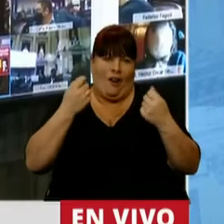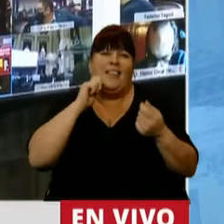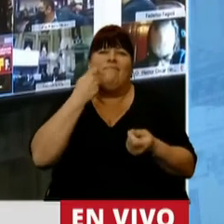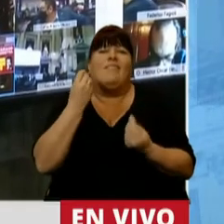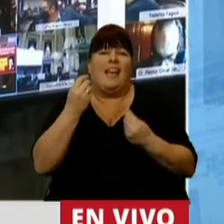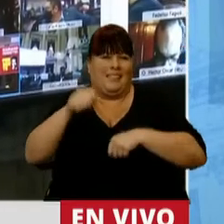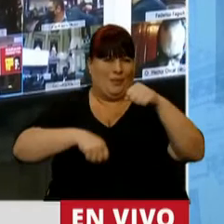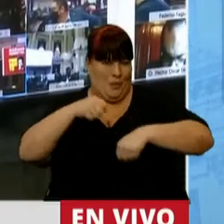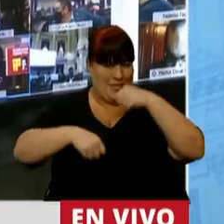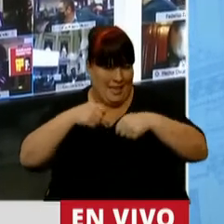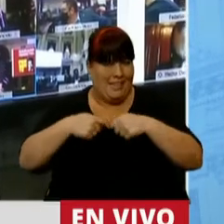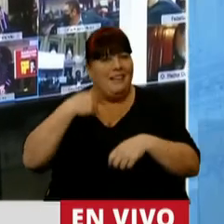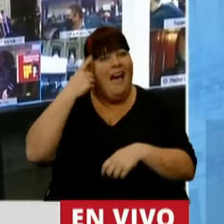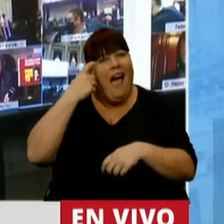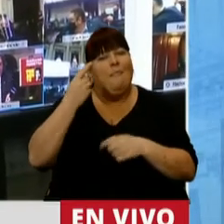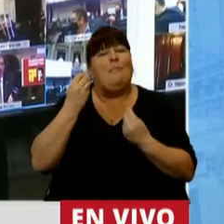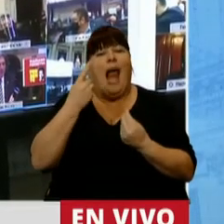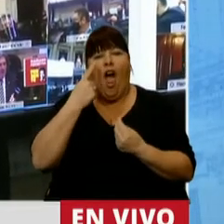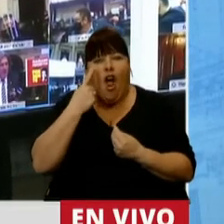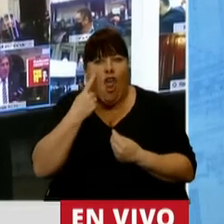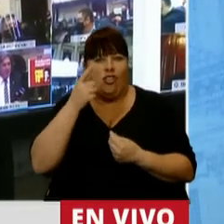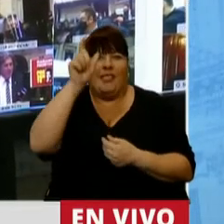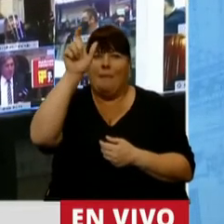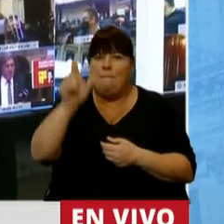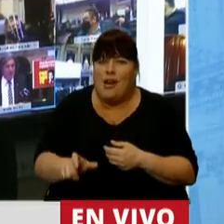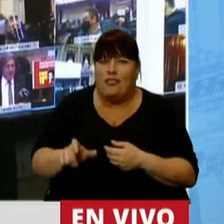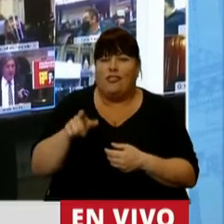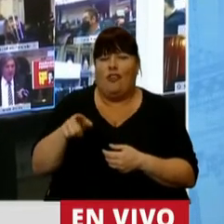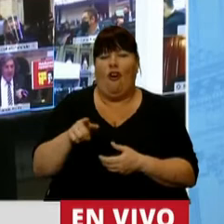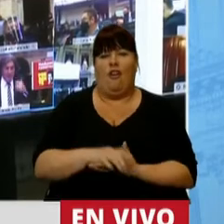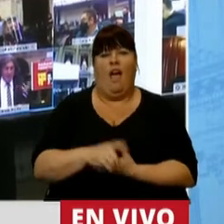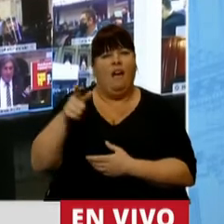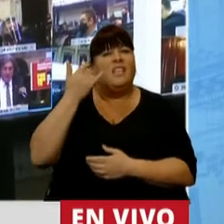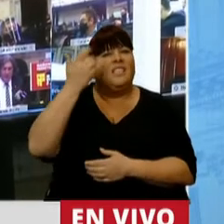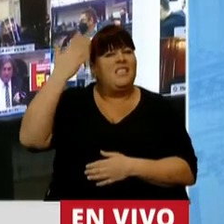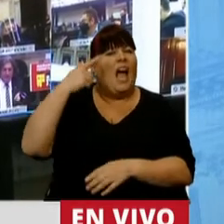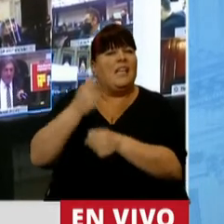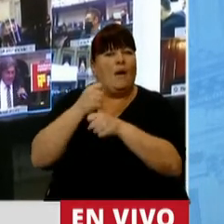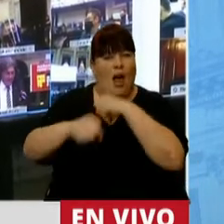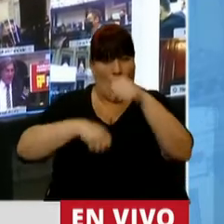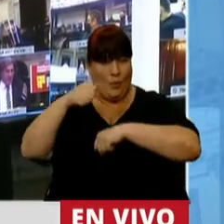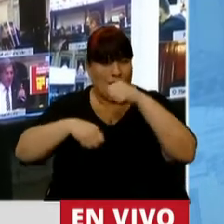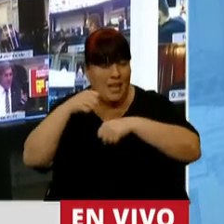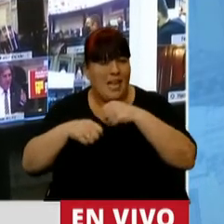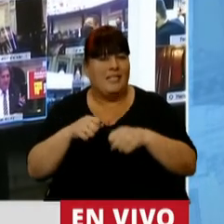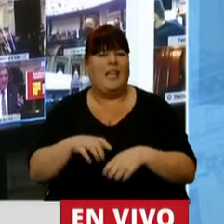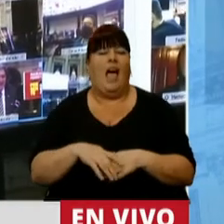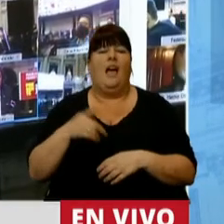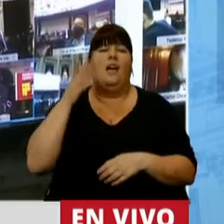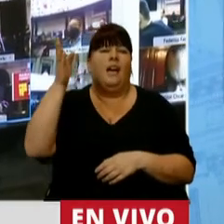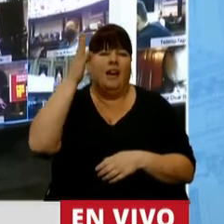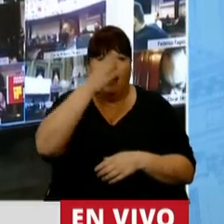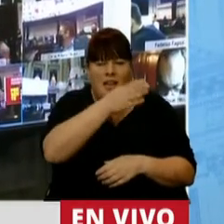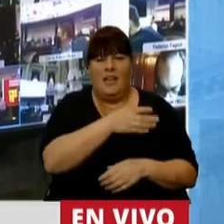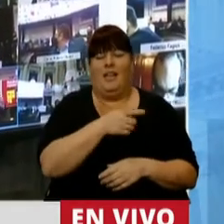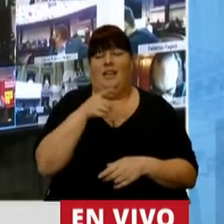como es el ciclismo, aprendimos a conocer a una persona que desarrollaba en su actividad ciclística y en cada lugar